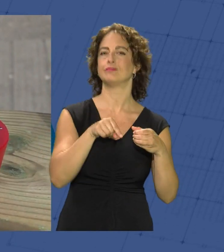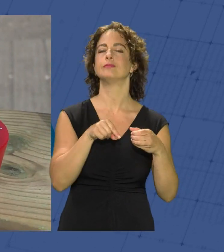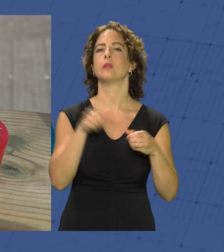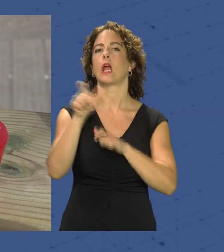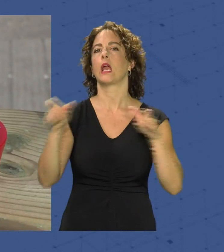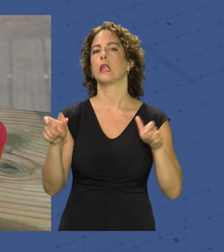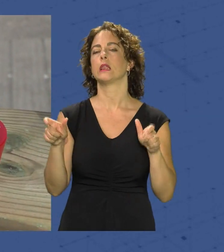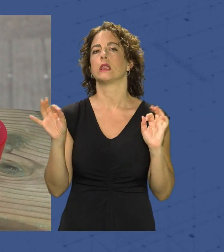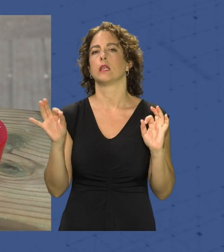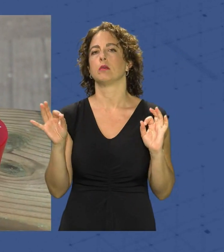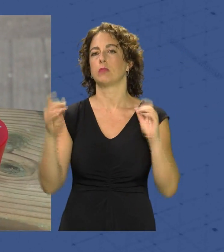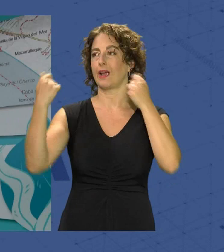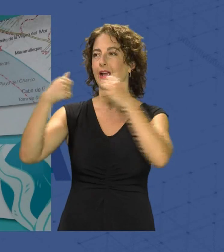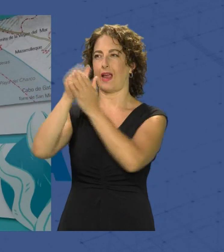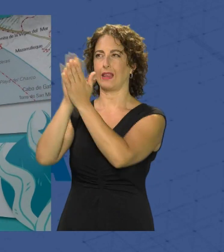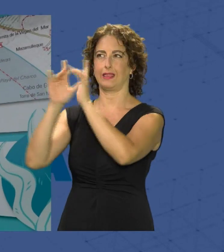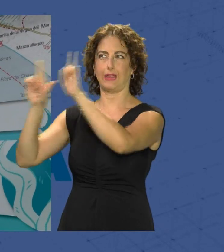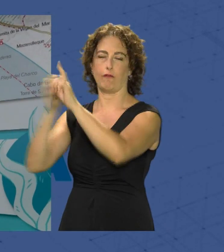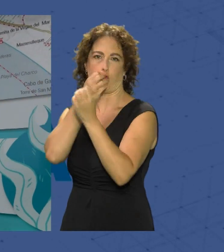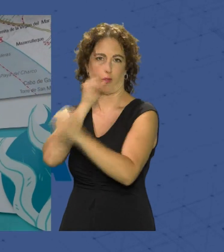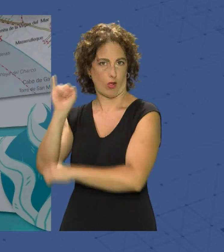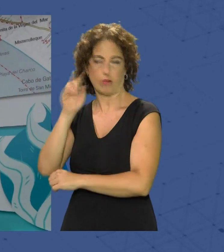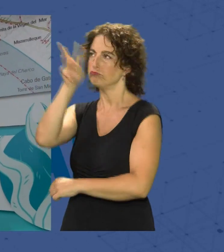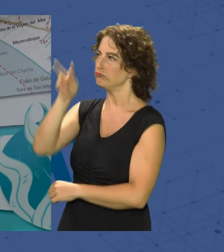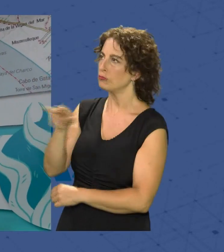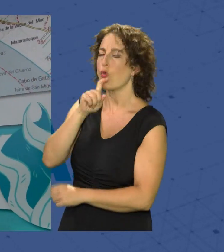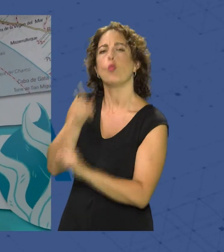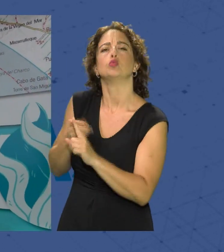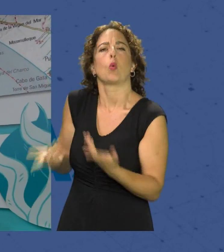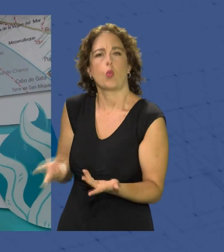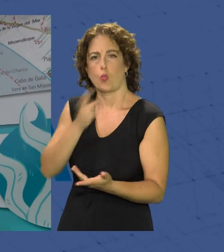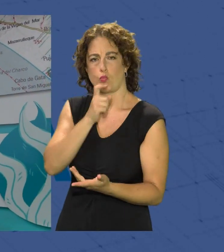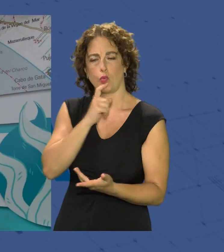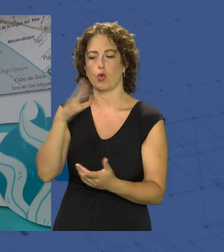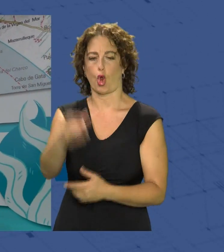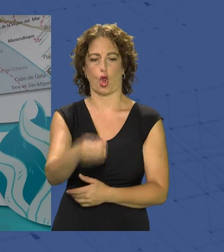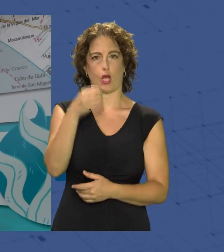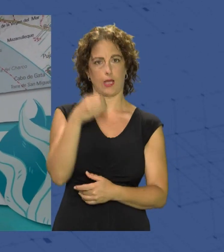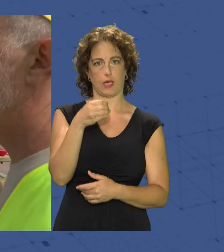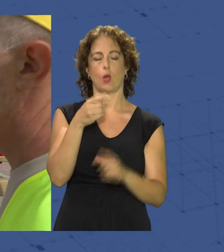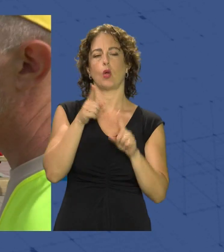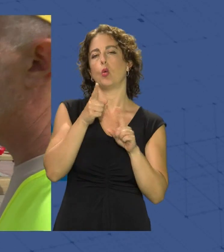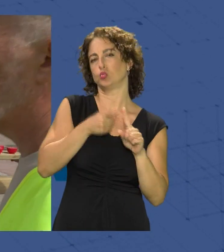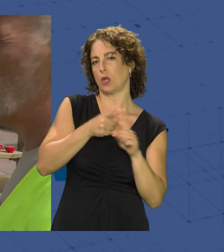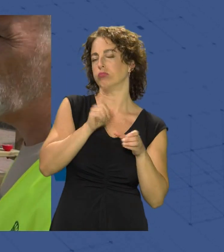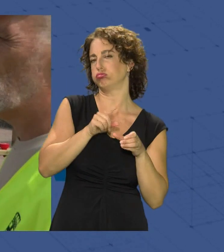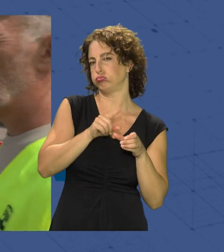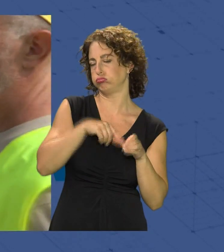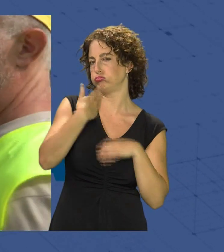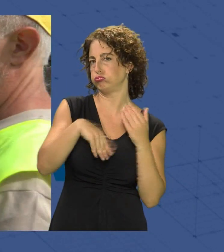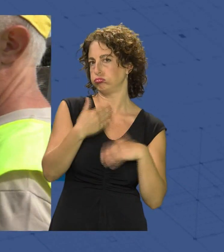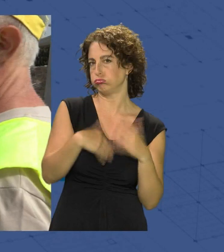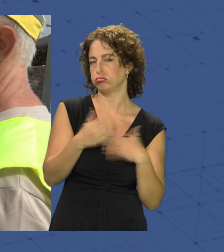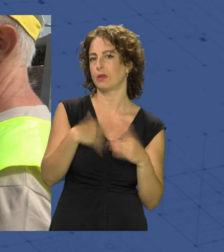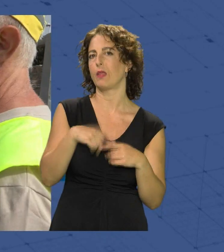a través de una cartelería informativa, puede ver cómo se usan. Lo cogemos, lo usamos y después tenemos un contenido